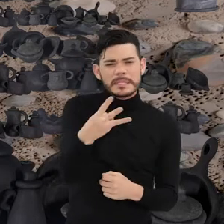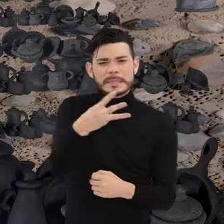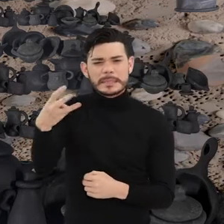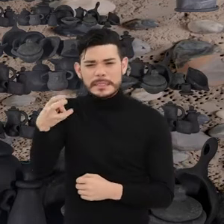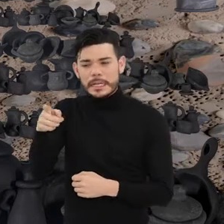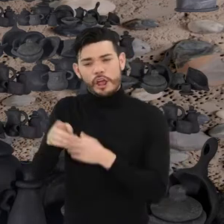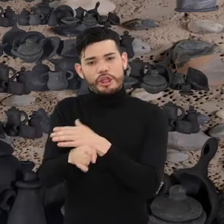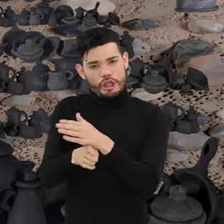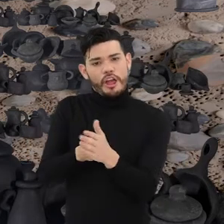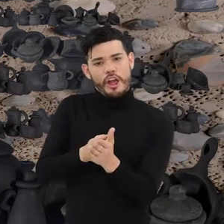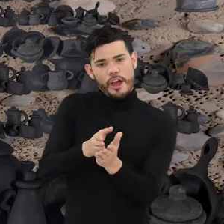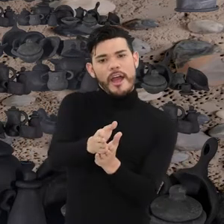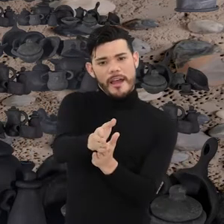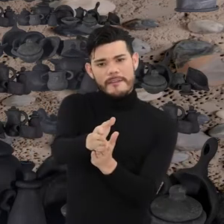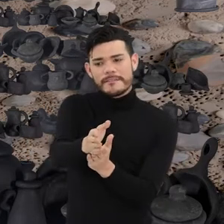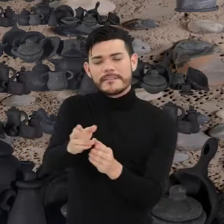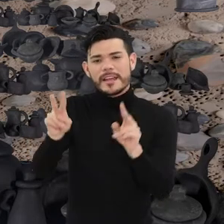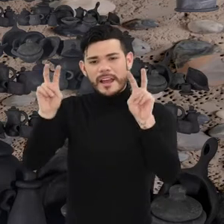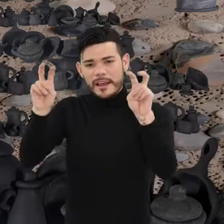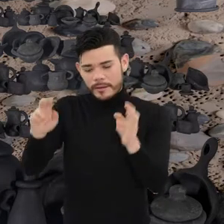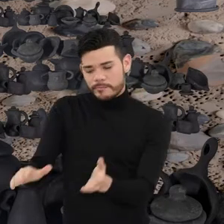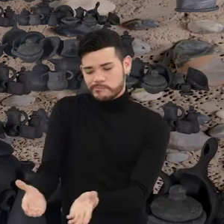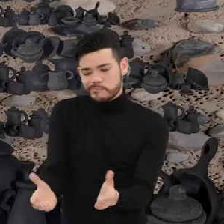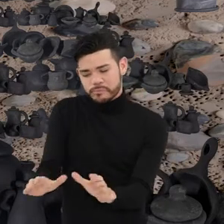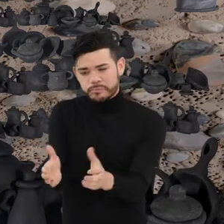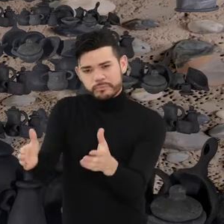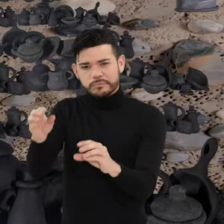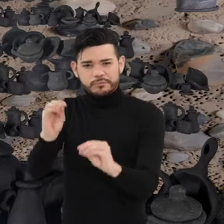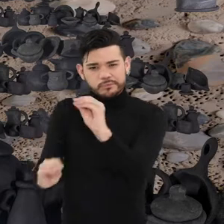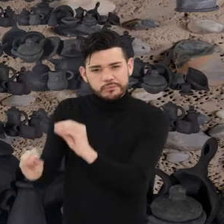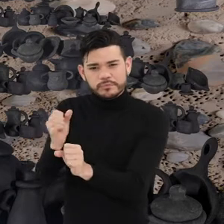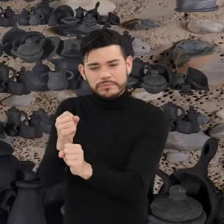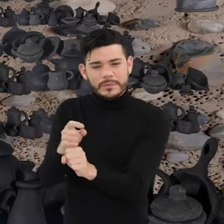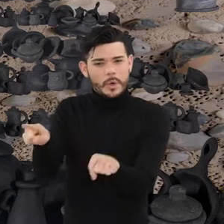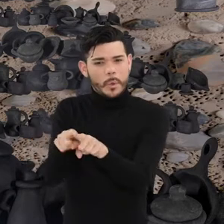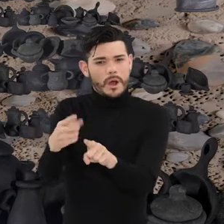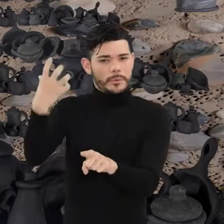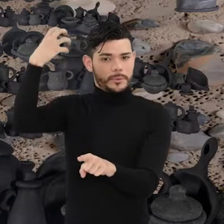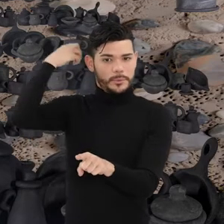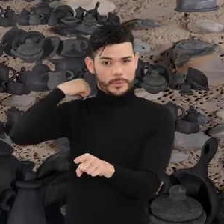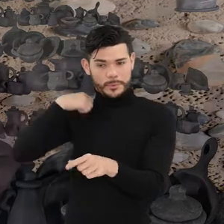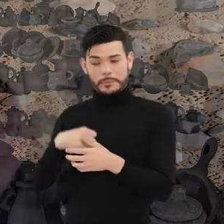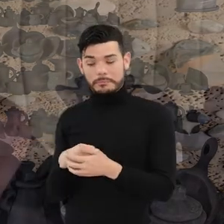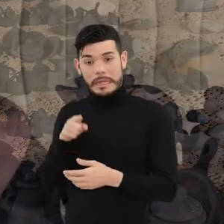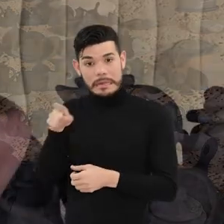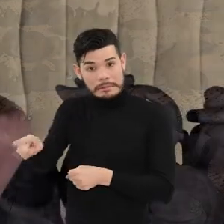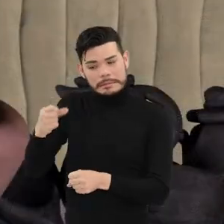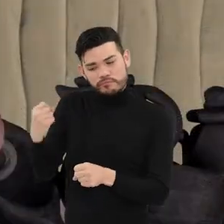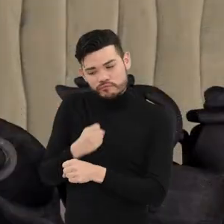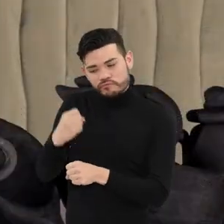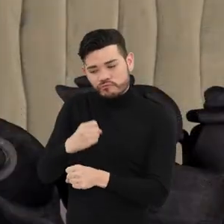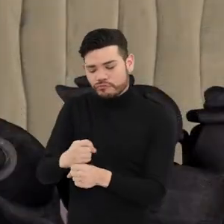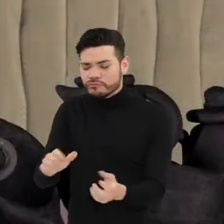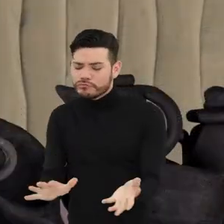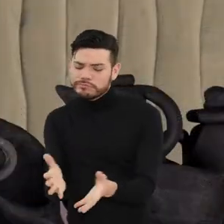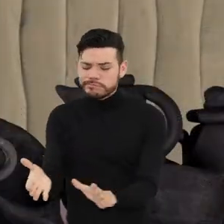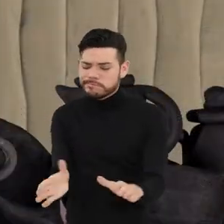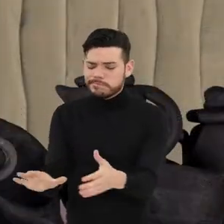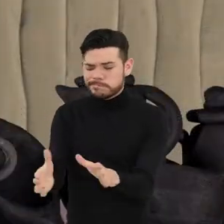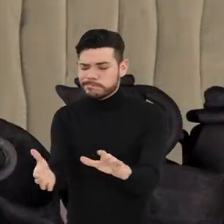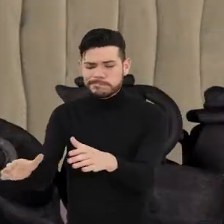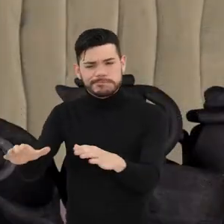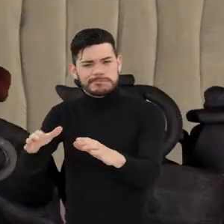trabajando la cerámica con la misma técnica y materiales que emplearon sus ancestros. Es un oficio realizado